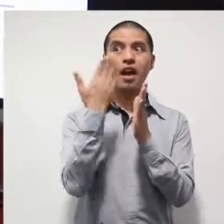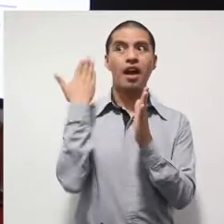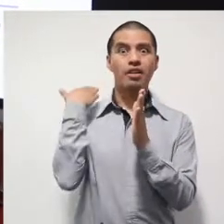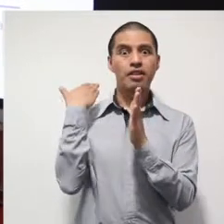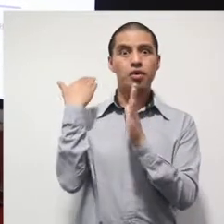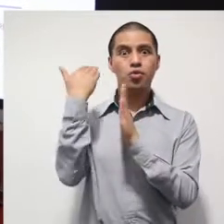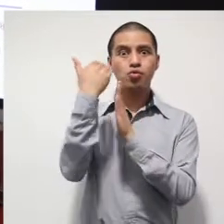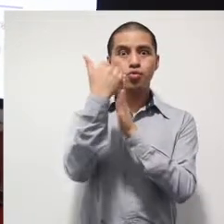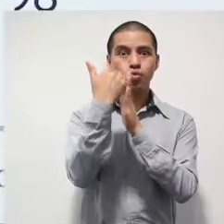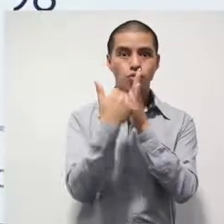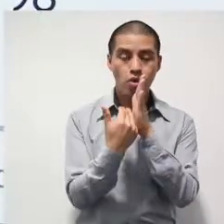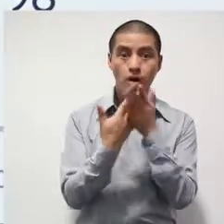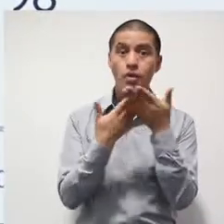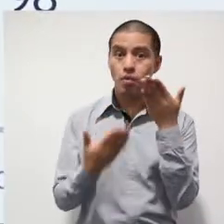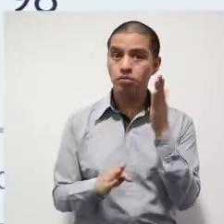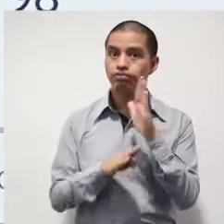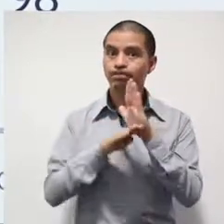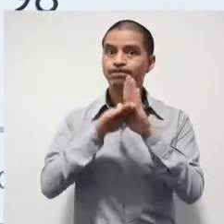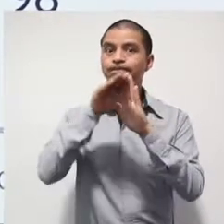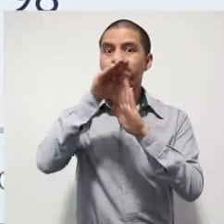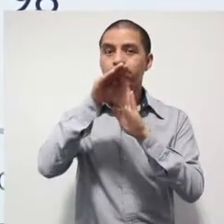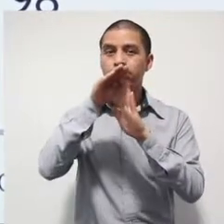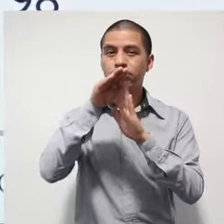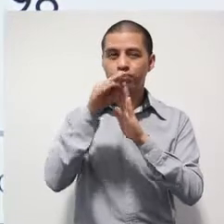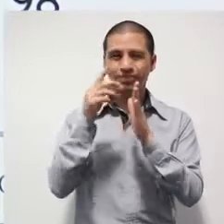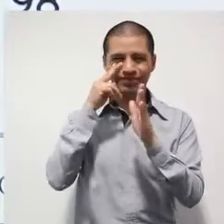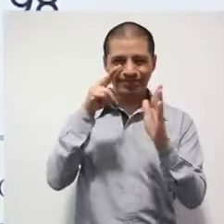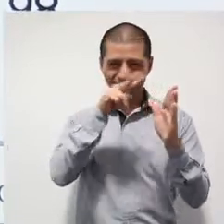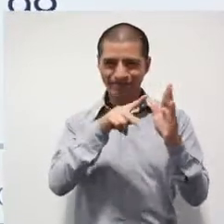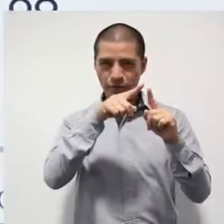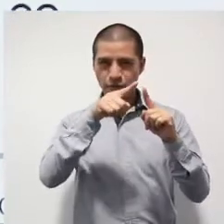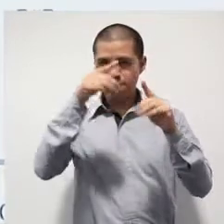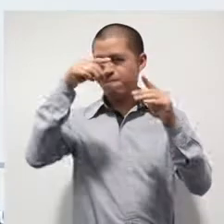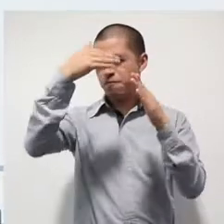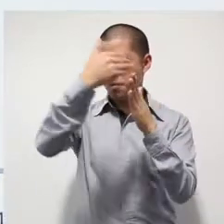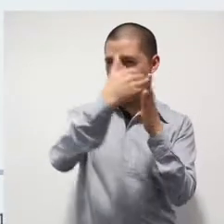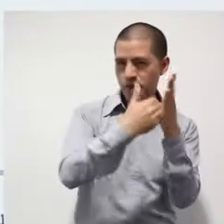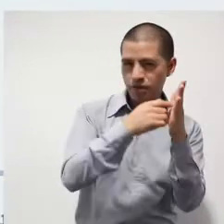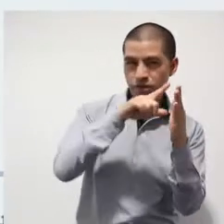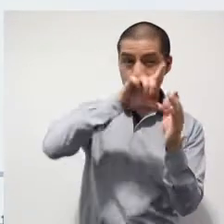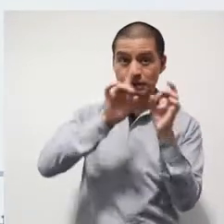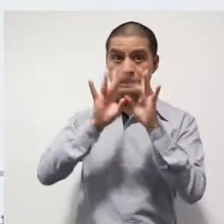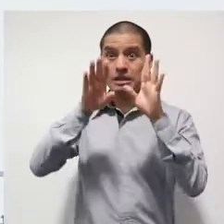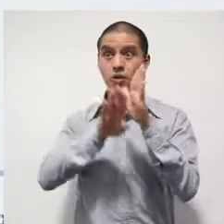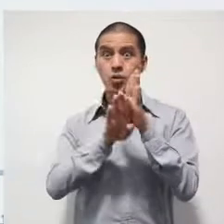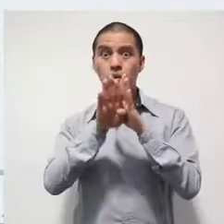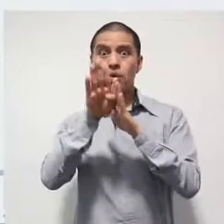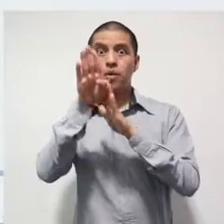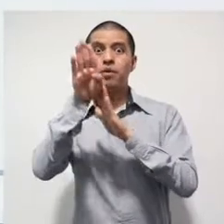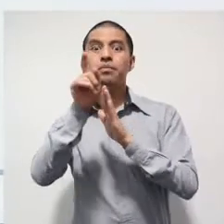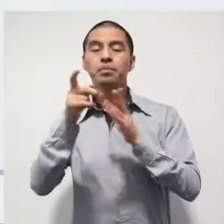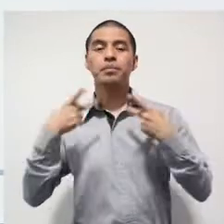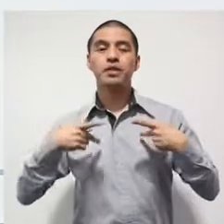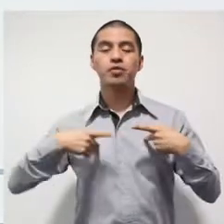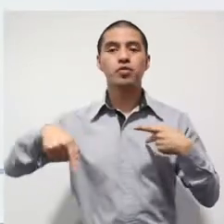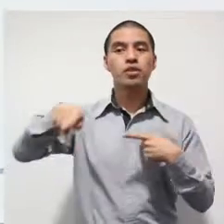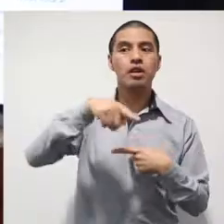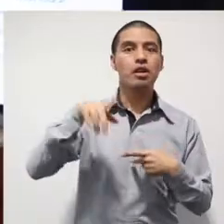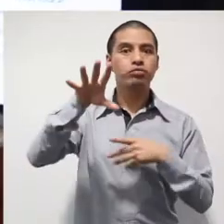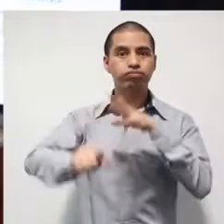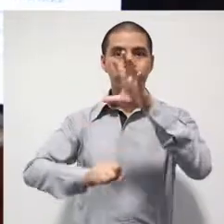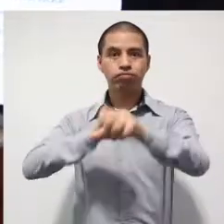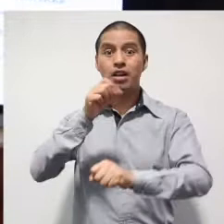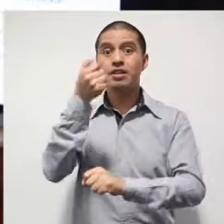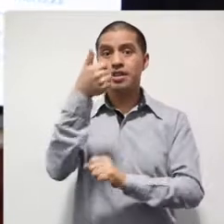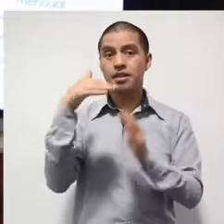disminución, como tienes aquí esta disminución, y de repente tienes un aumento total de personas detenidas,